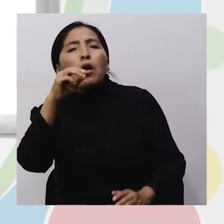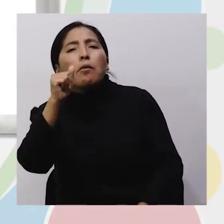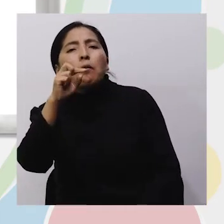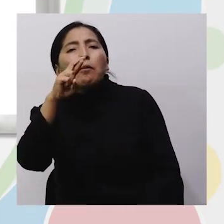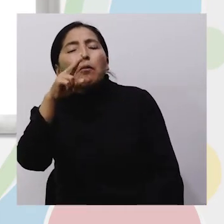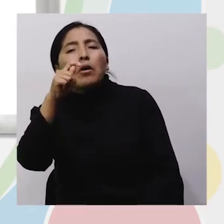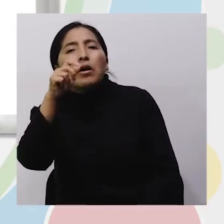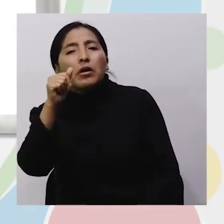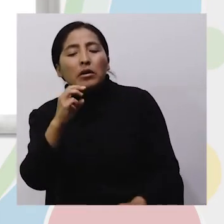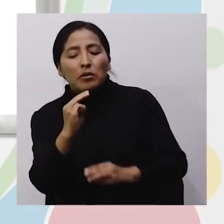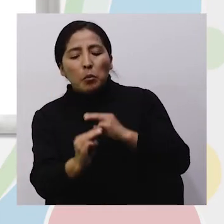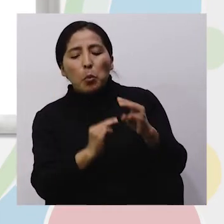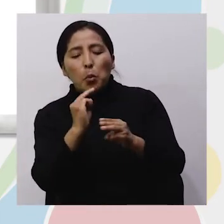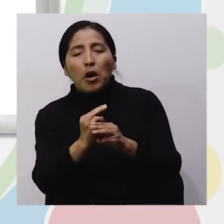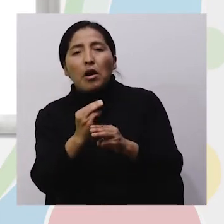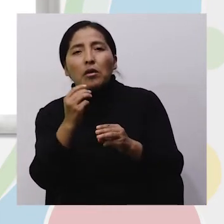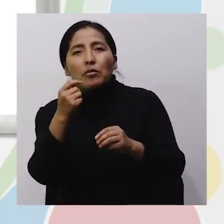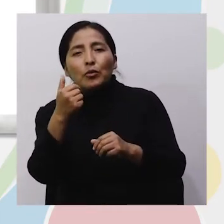Miércoles